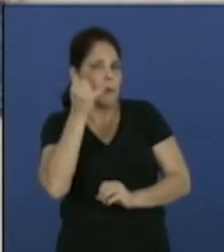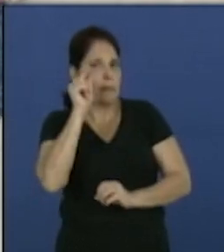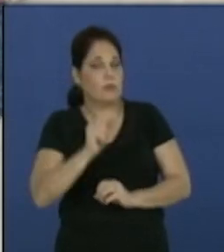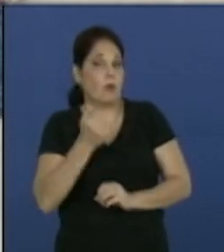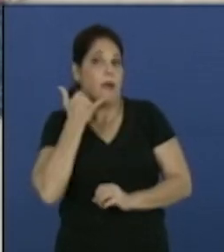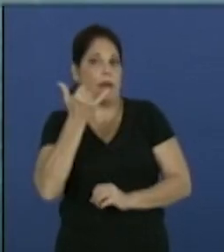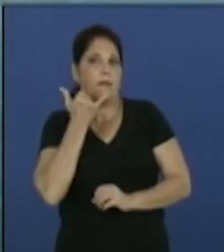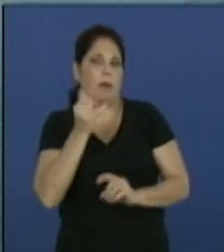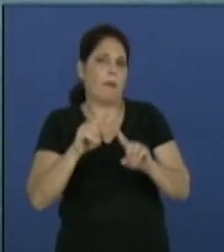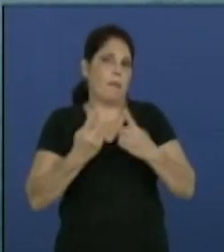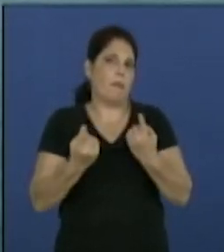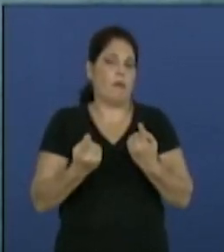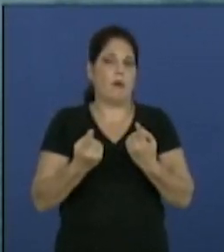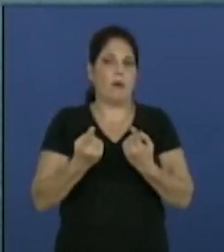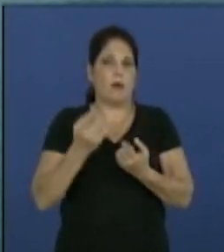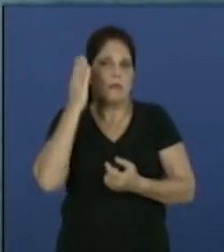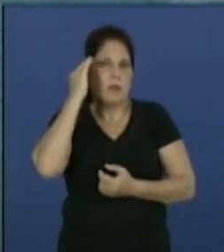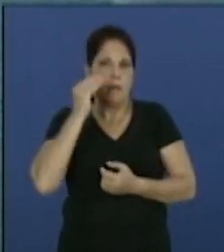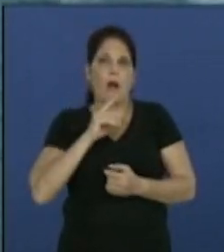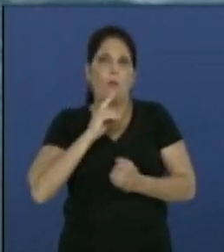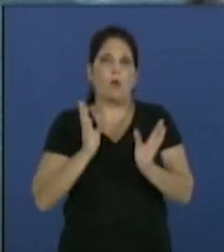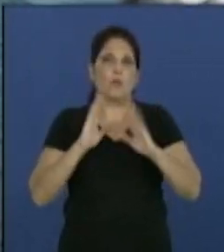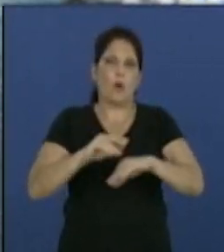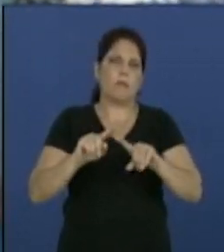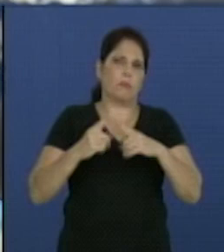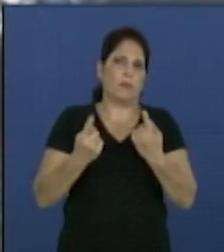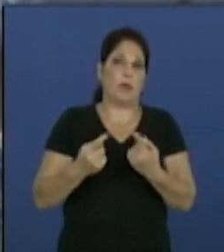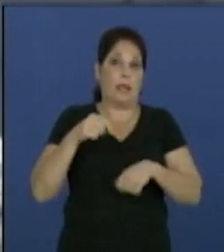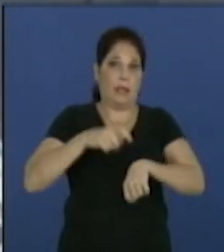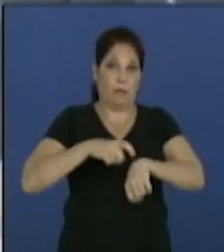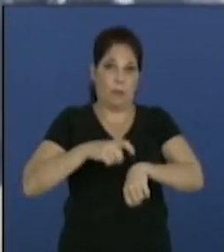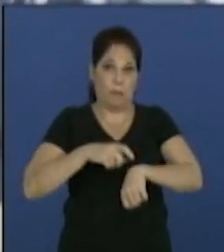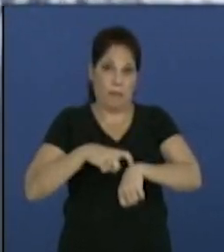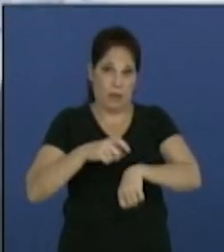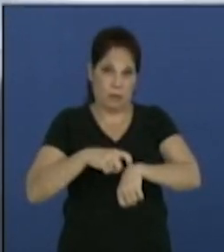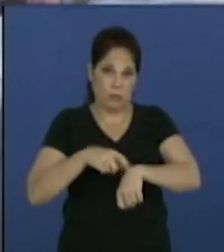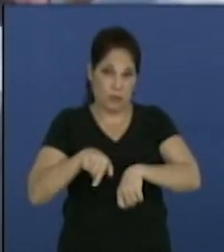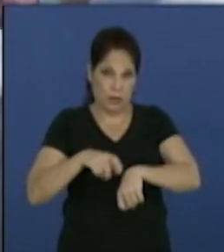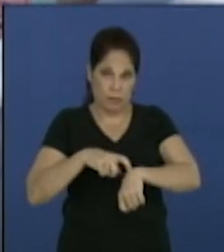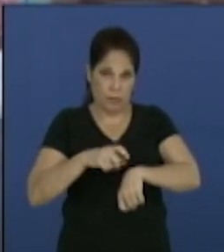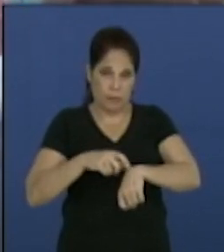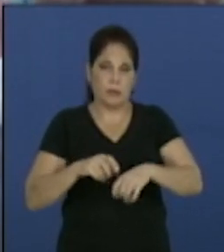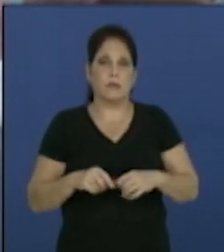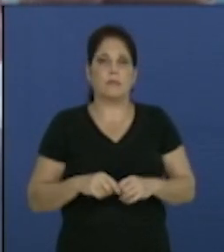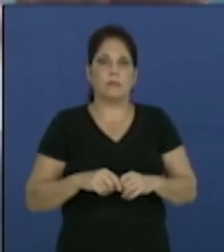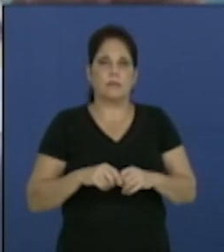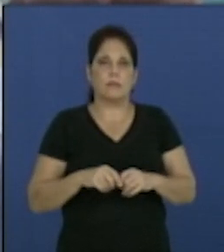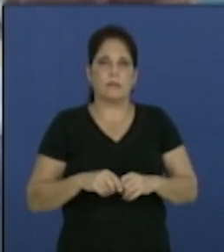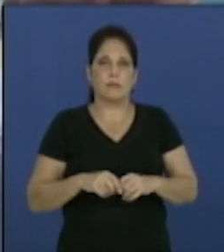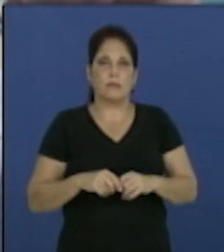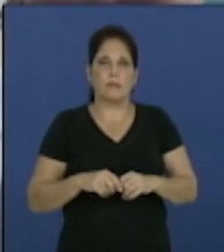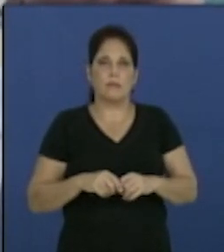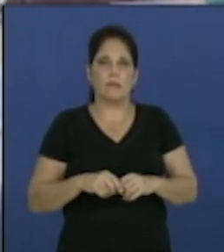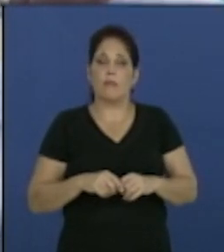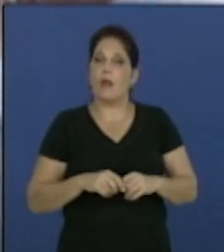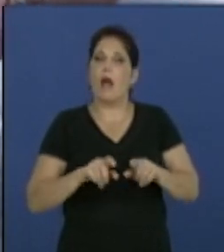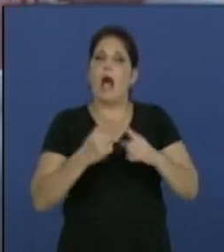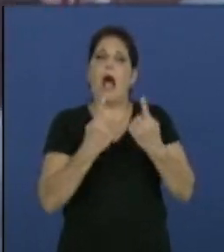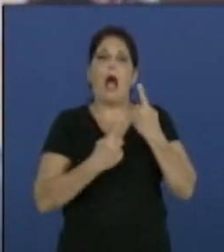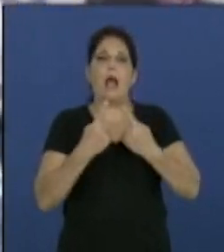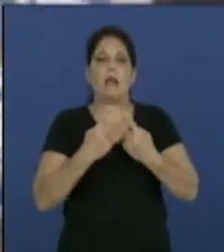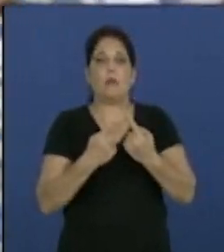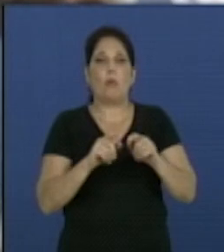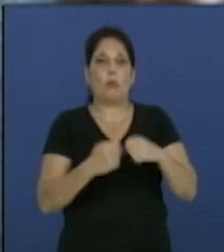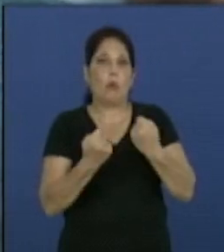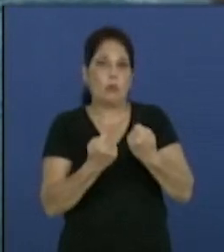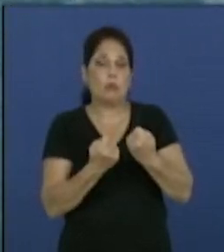clientes a través de las vías ya conocidas se mantiene. En este momento estamos sacando los equipos que se han averiado en Cuenca